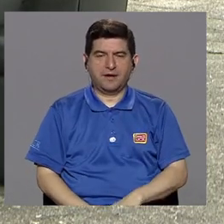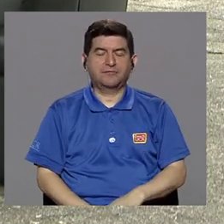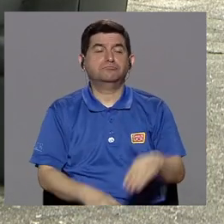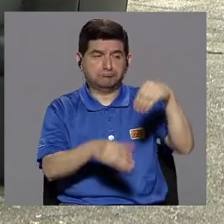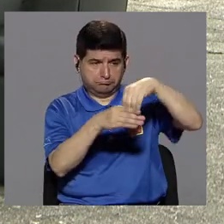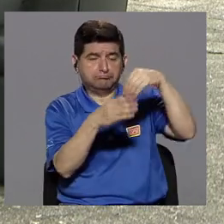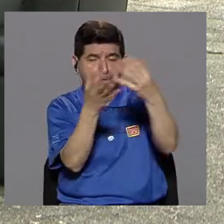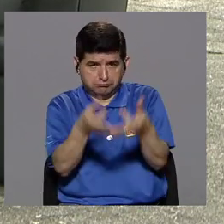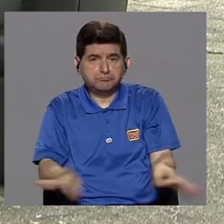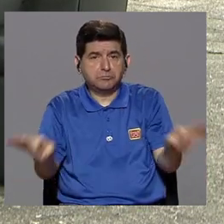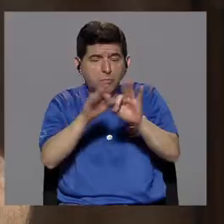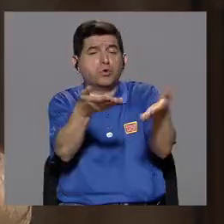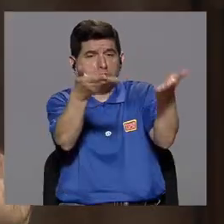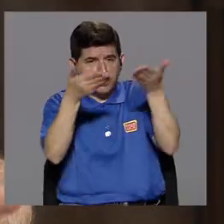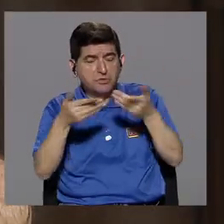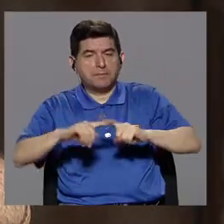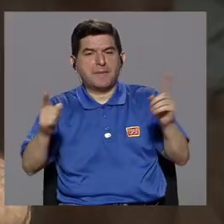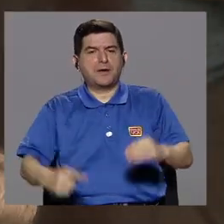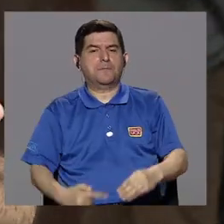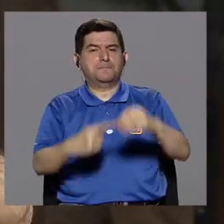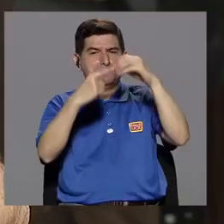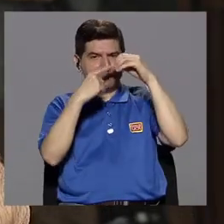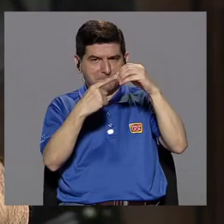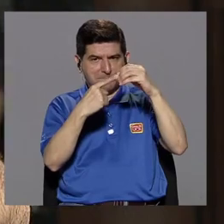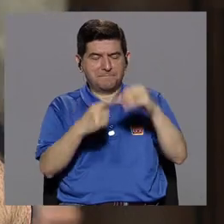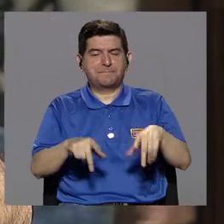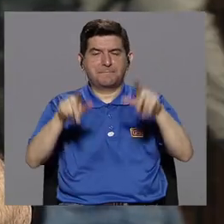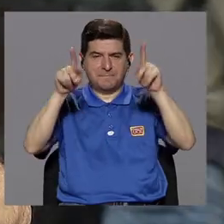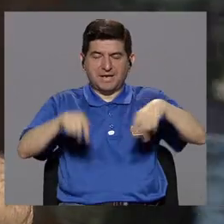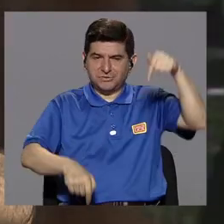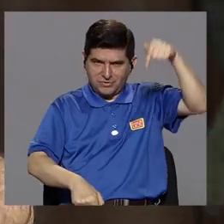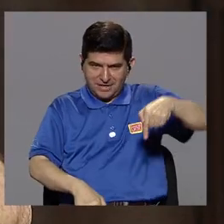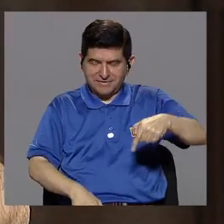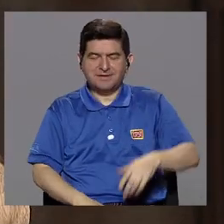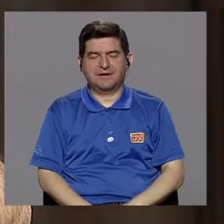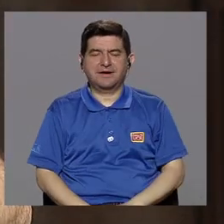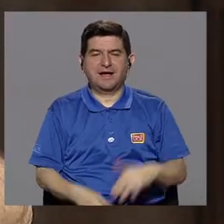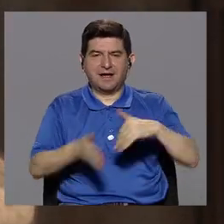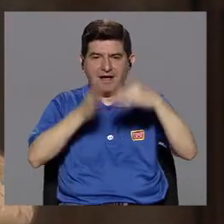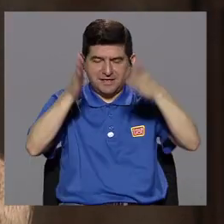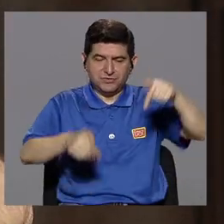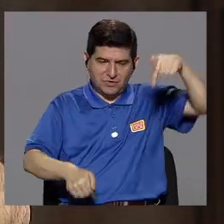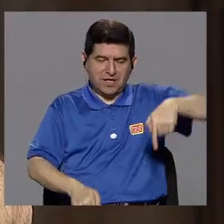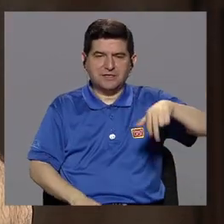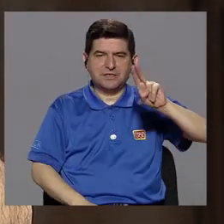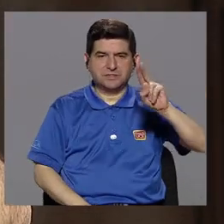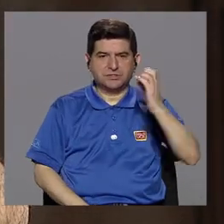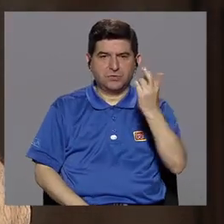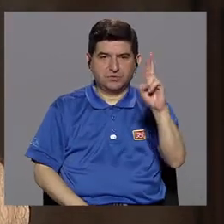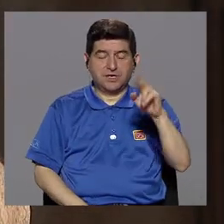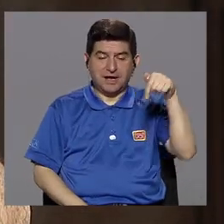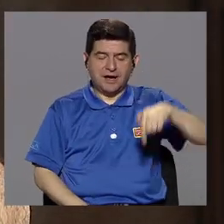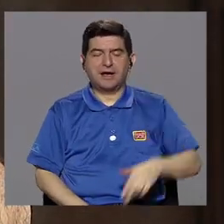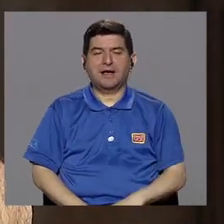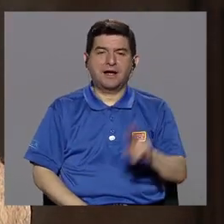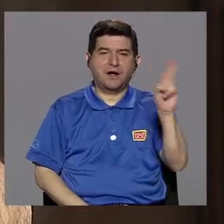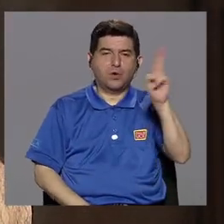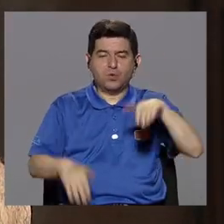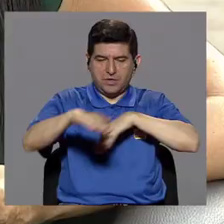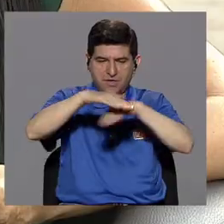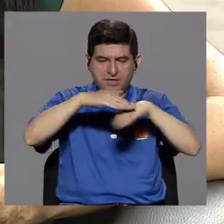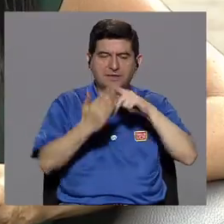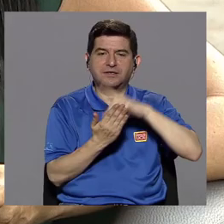hacen un aporte muy importante, pero principalmente es personal de acá y estudiantes de acá, dado que acá está la unidad base del proyecto.